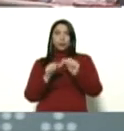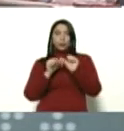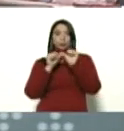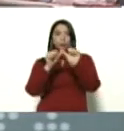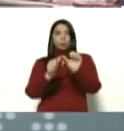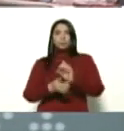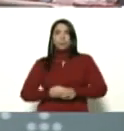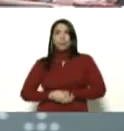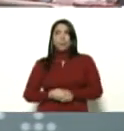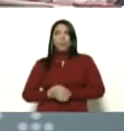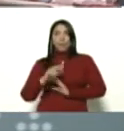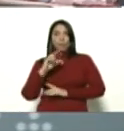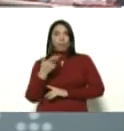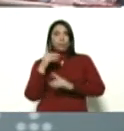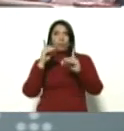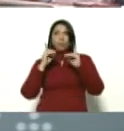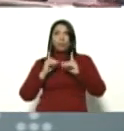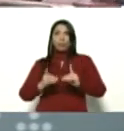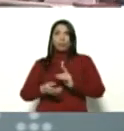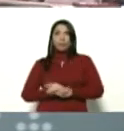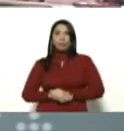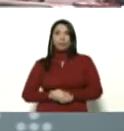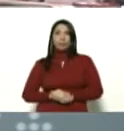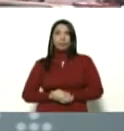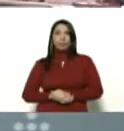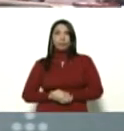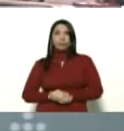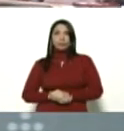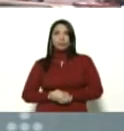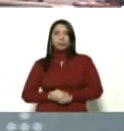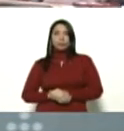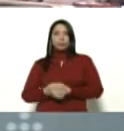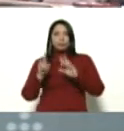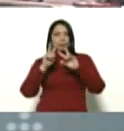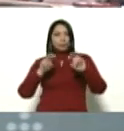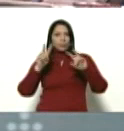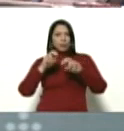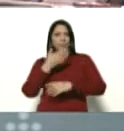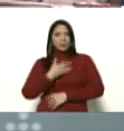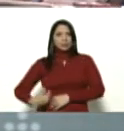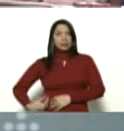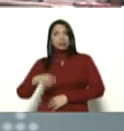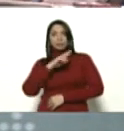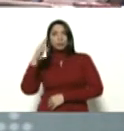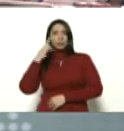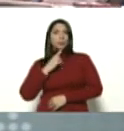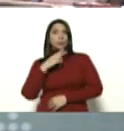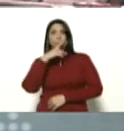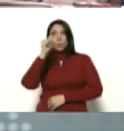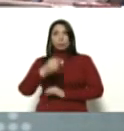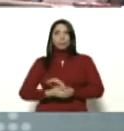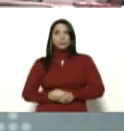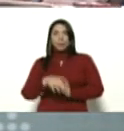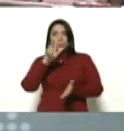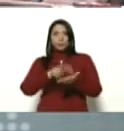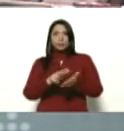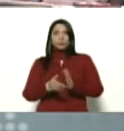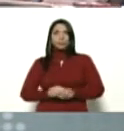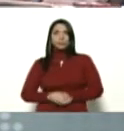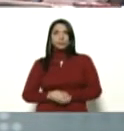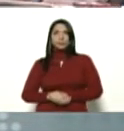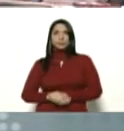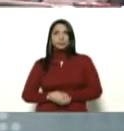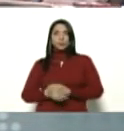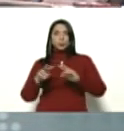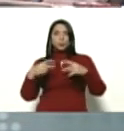continúo tercera decisión se somete a consideración del ciudadano presidente de la república Nicolás Maduro Moro a la aprobación de las